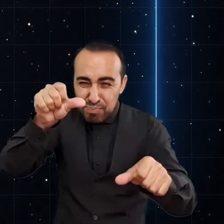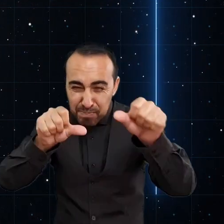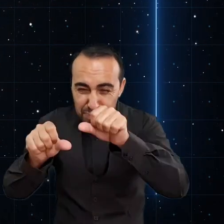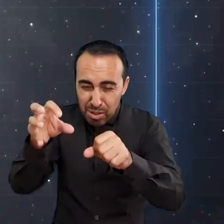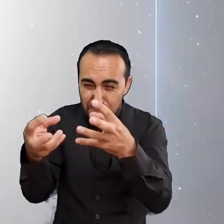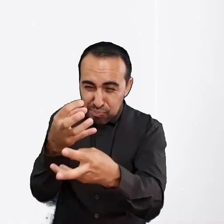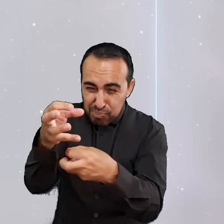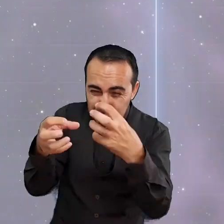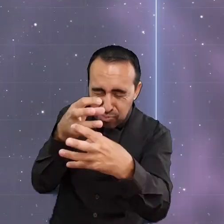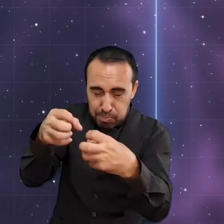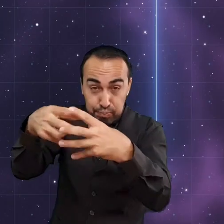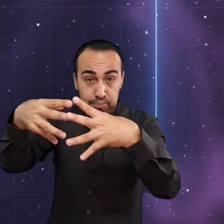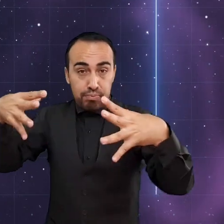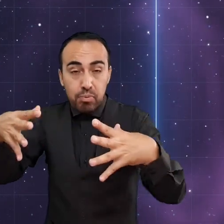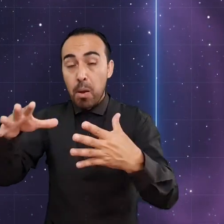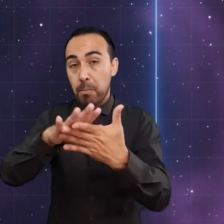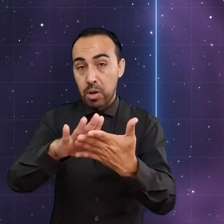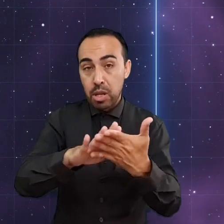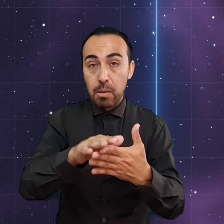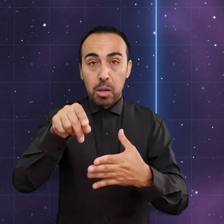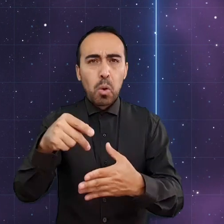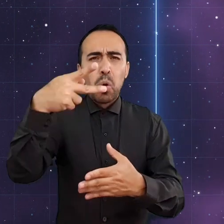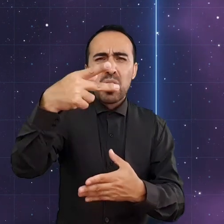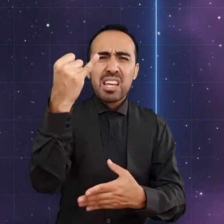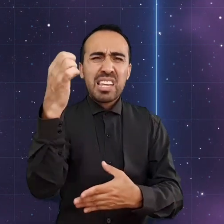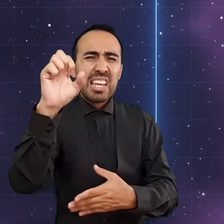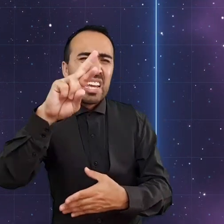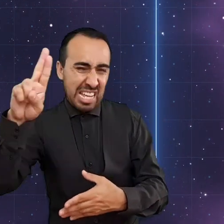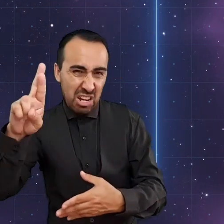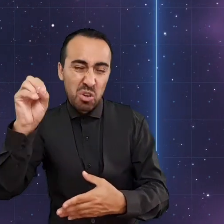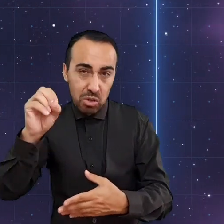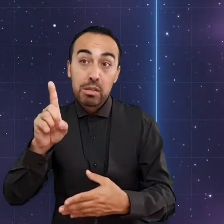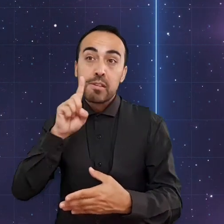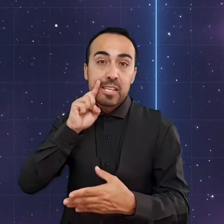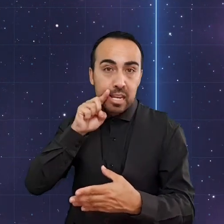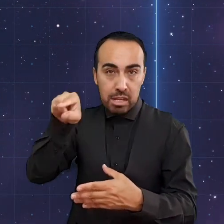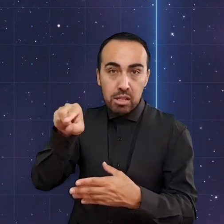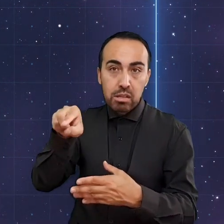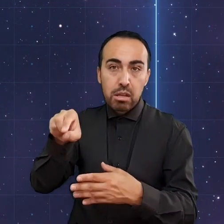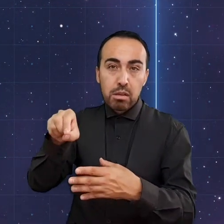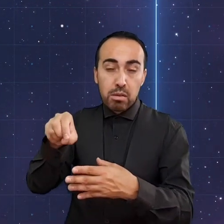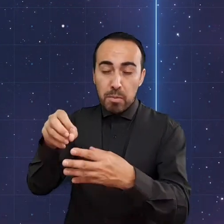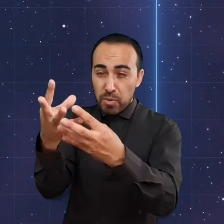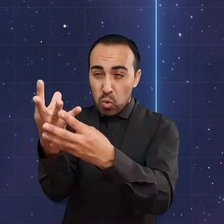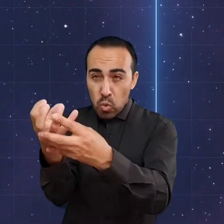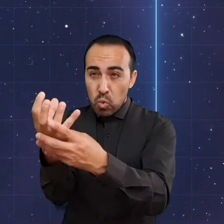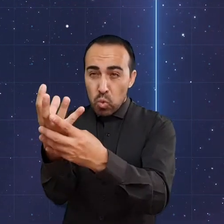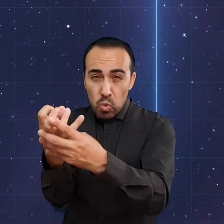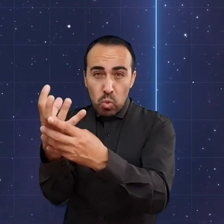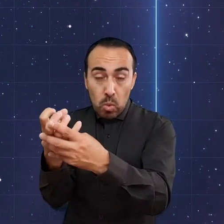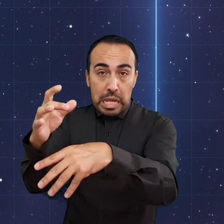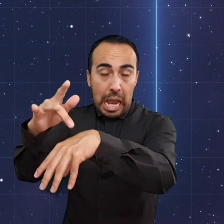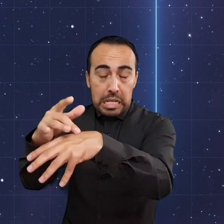Pero como la fusión del hierro es endotérmica, es decir, absorbe calor, el déficit de energía que produce es